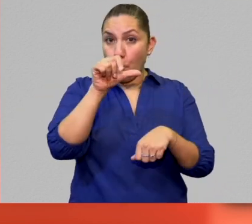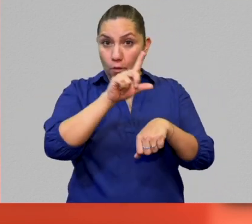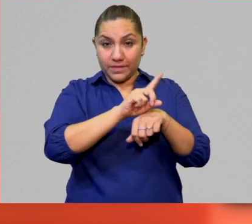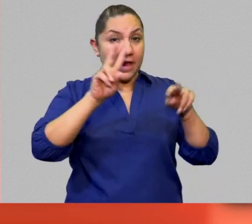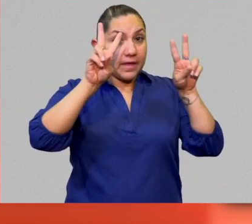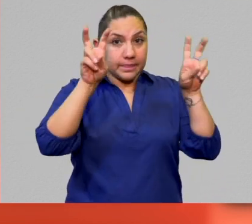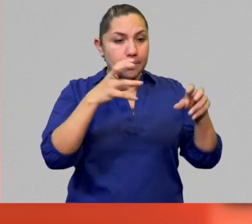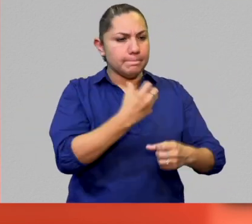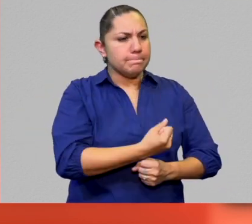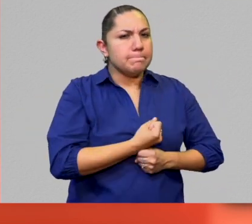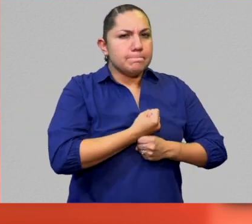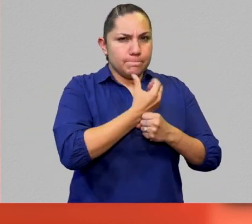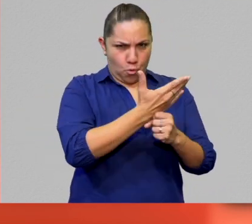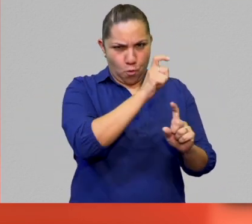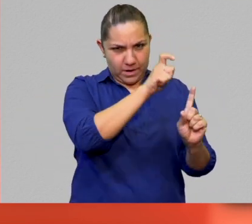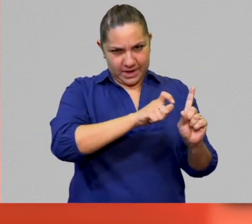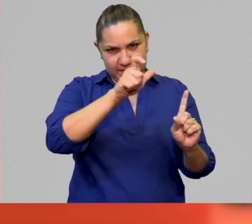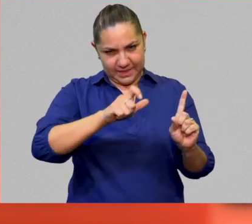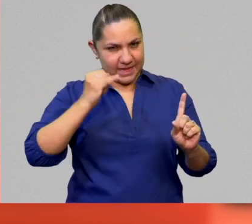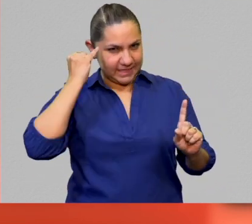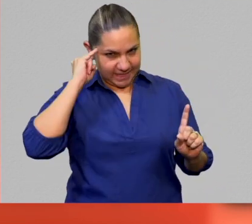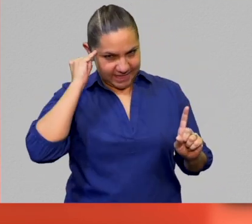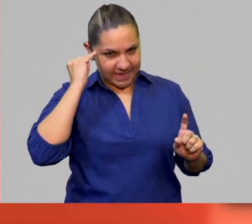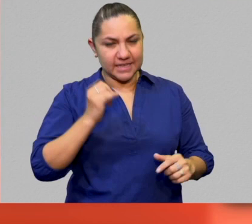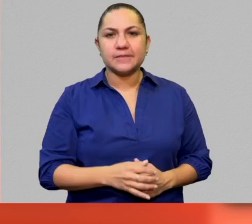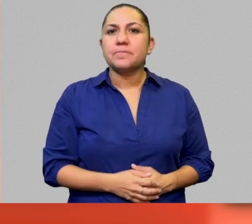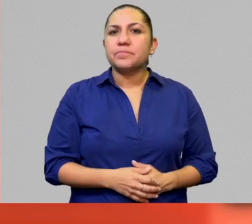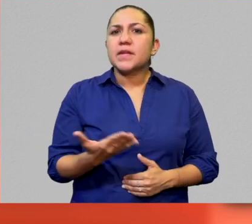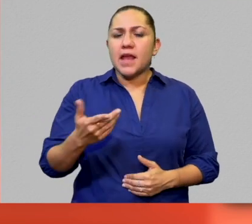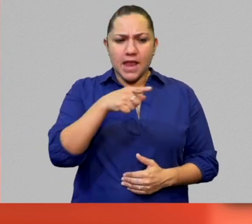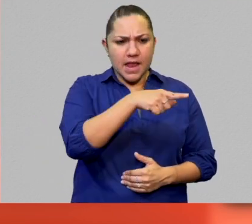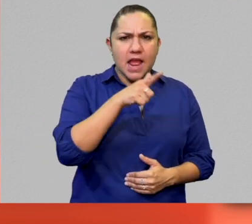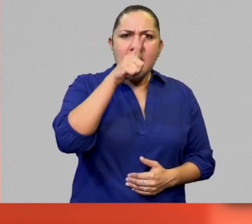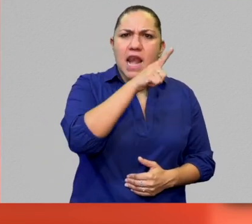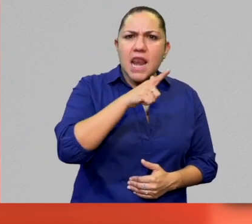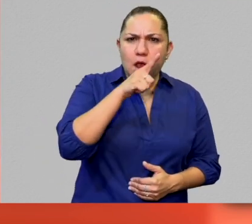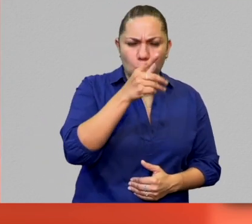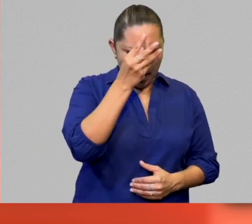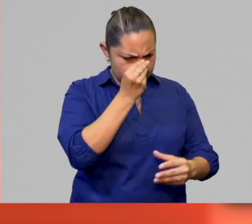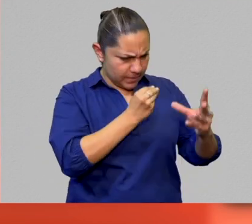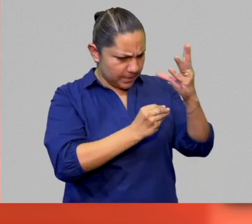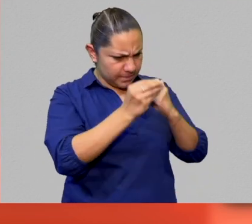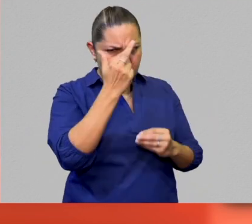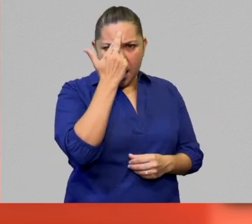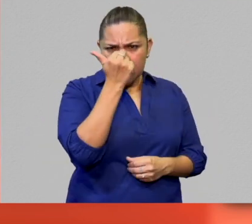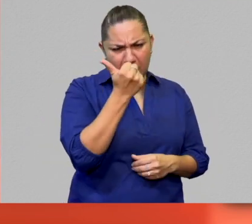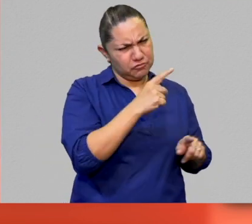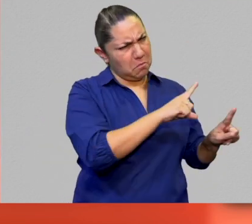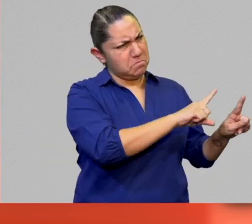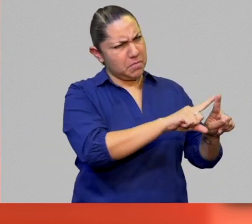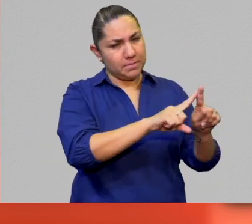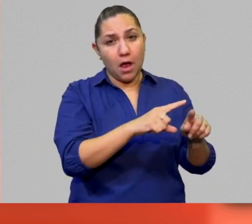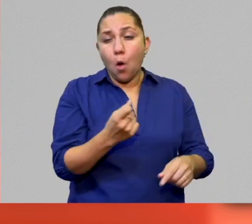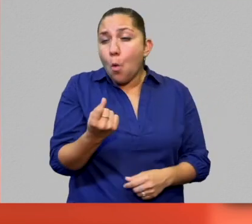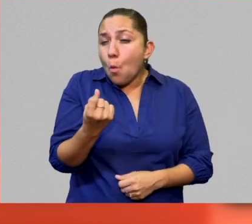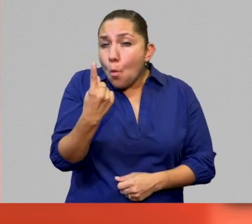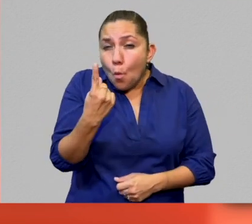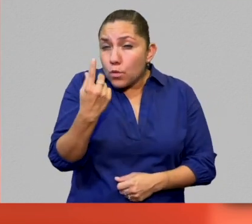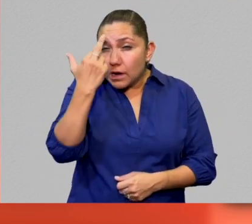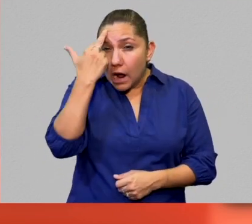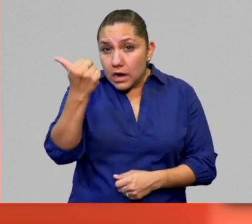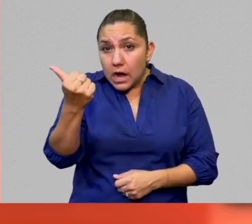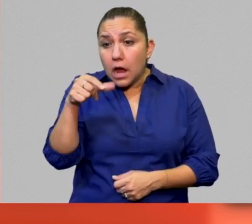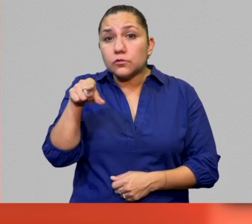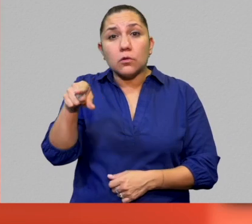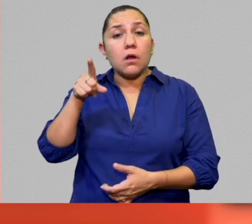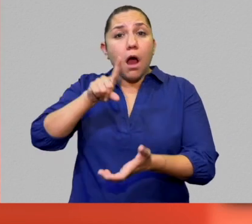hablaremos sobre poetas indígenas. Hay muchas razones para aprender una lengua y una sola para que ésta se pierda,